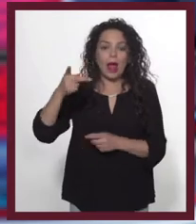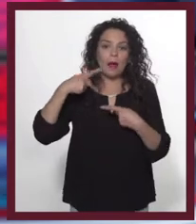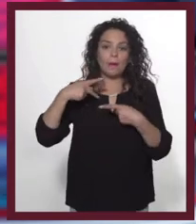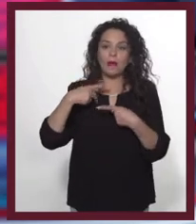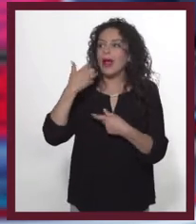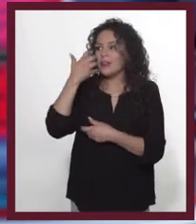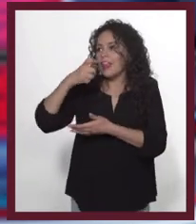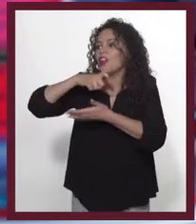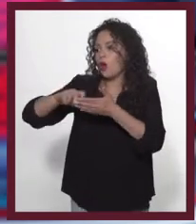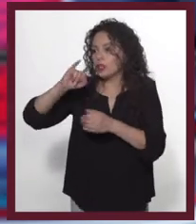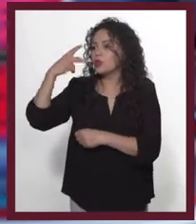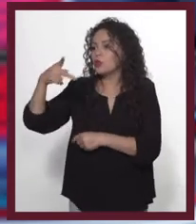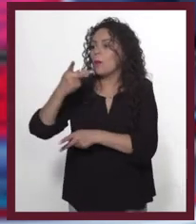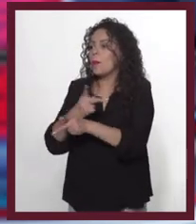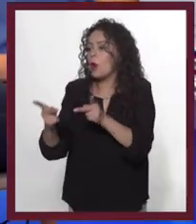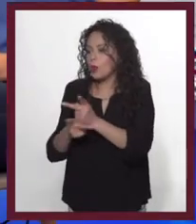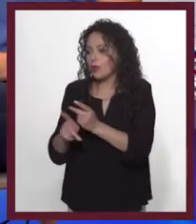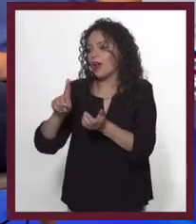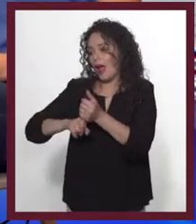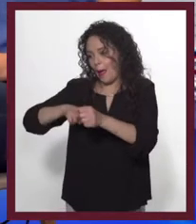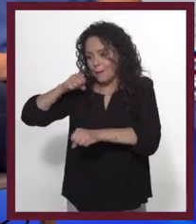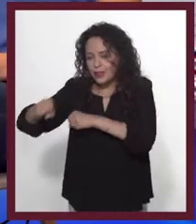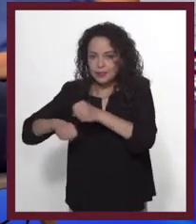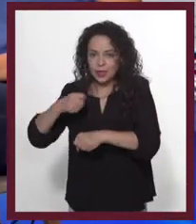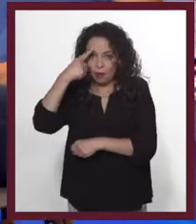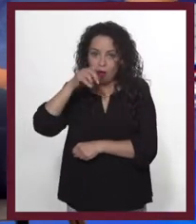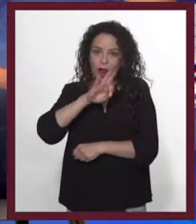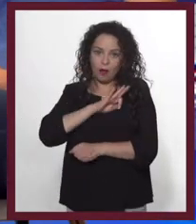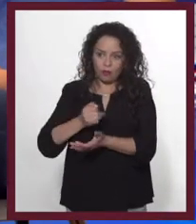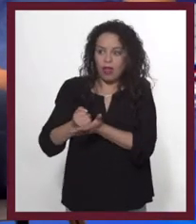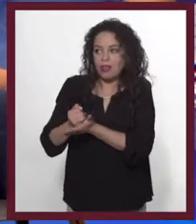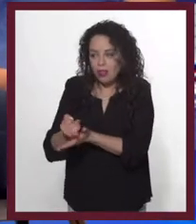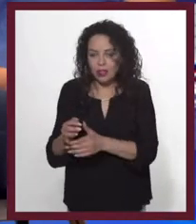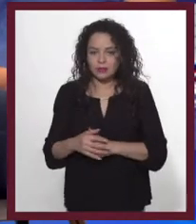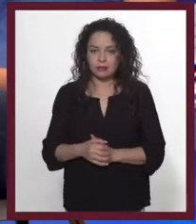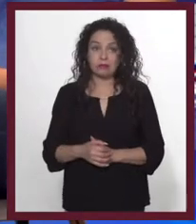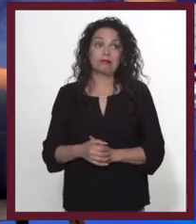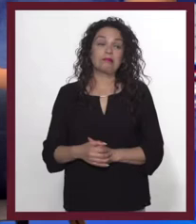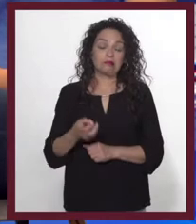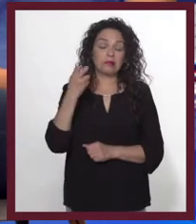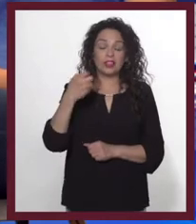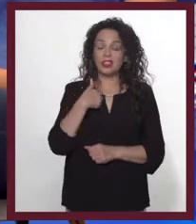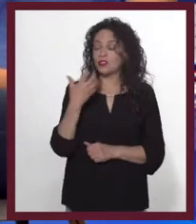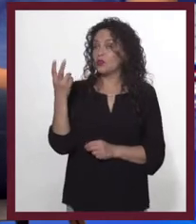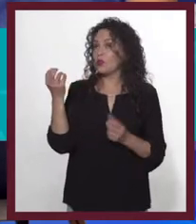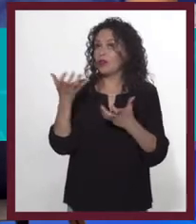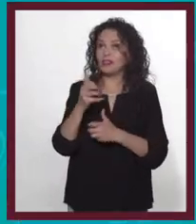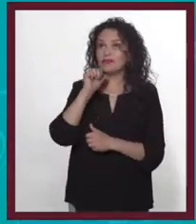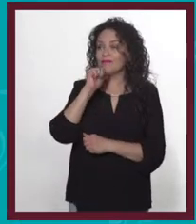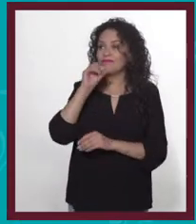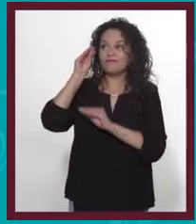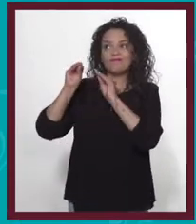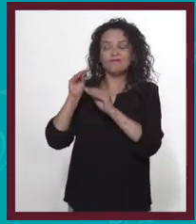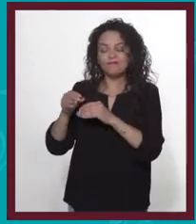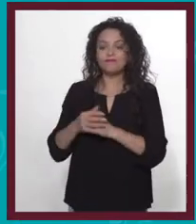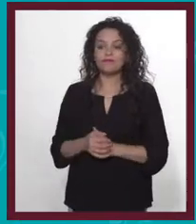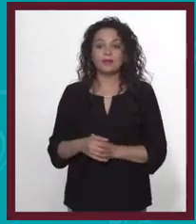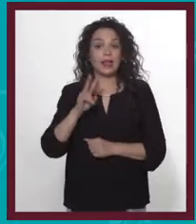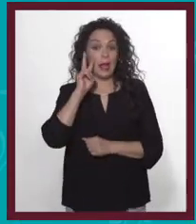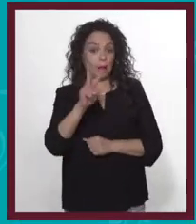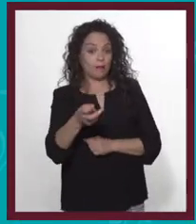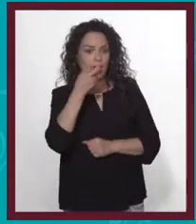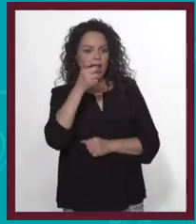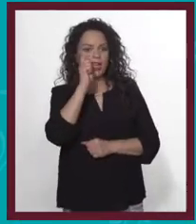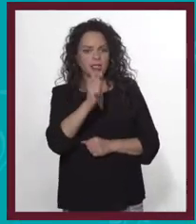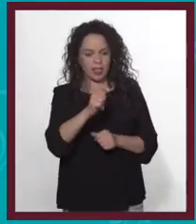a favor de tu producto. Algo que les ayudaría a decidir. Uy, hoy sí se me fue. Mira, en este anuncio de